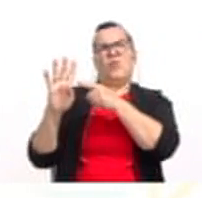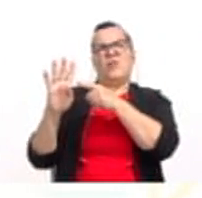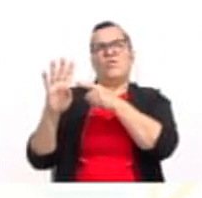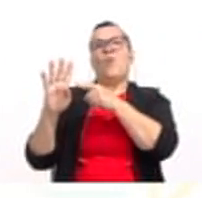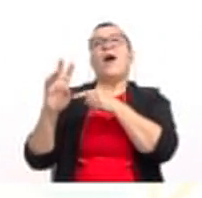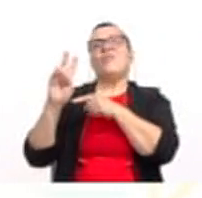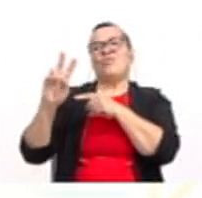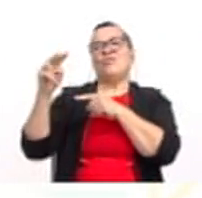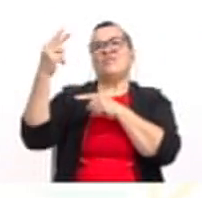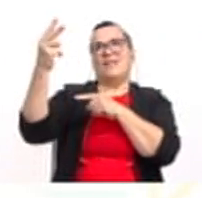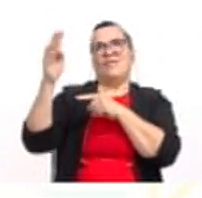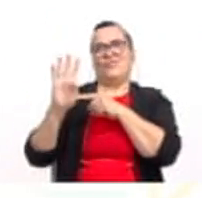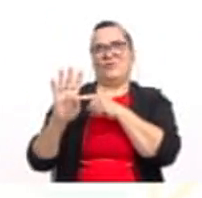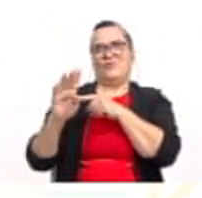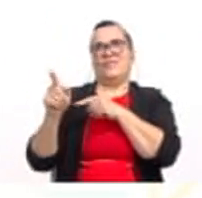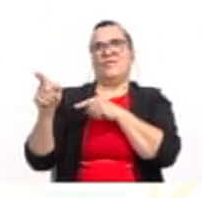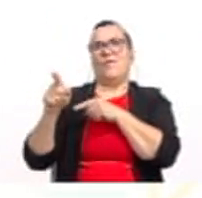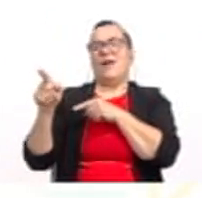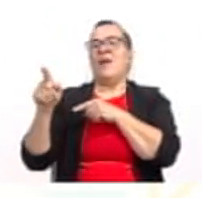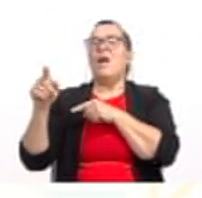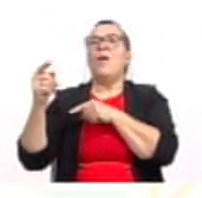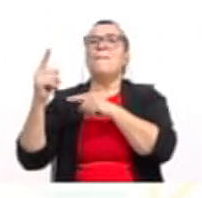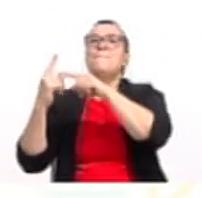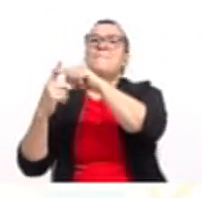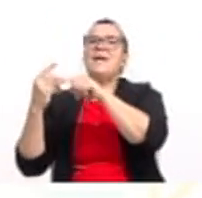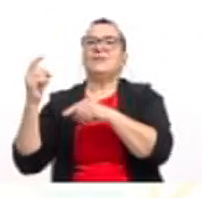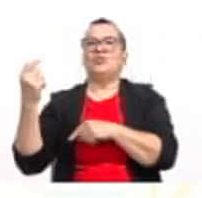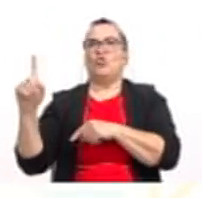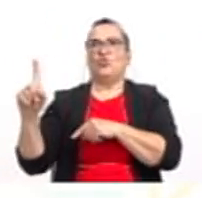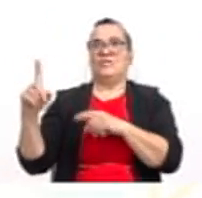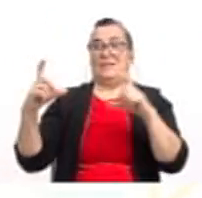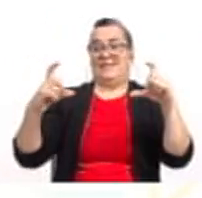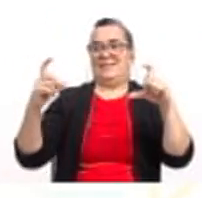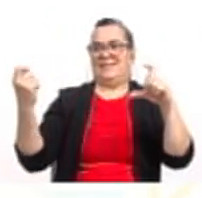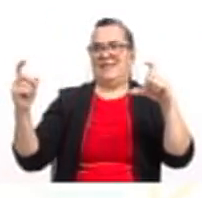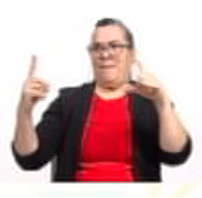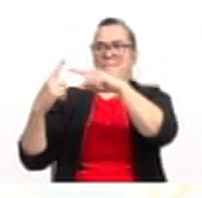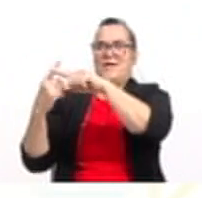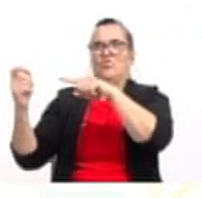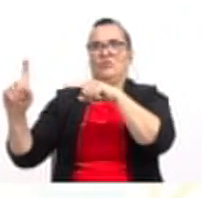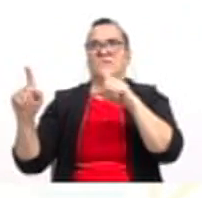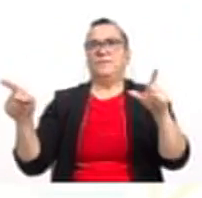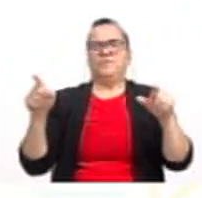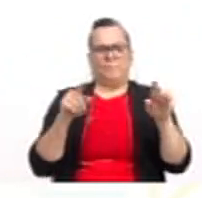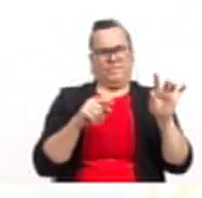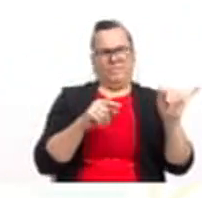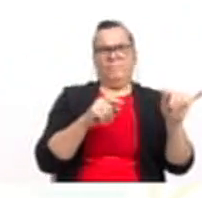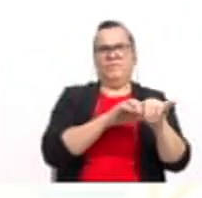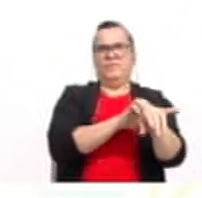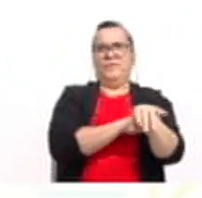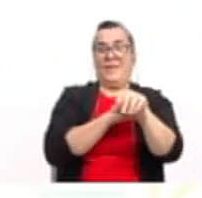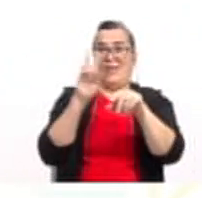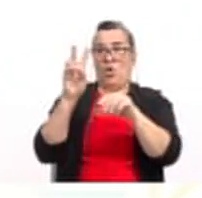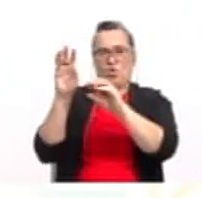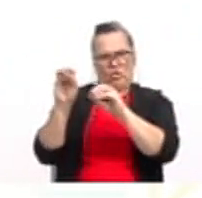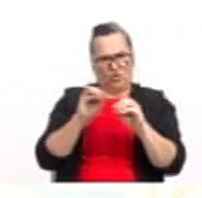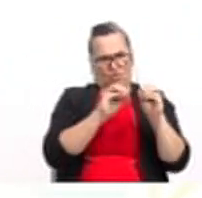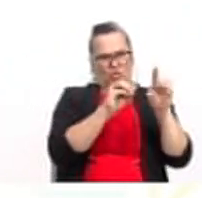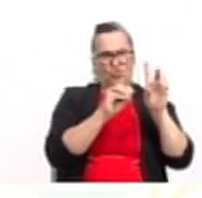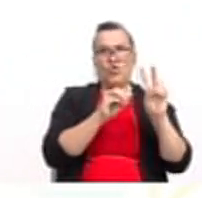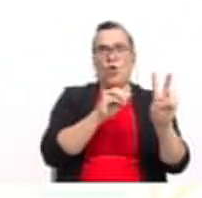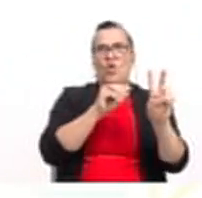elevado a la 2 más 11. Y por último, este 2 que habíamos sacado de factor común lo tenemos que